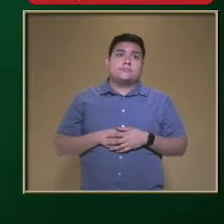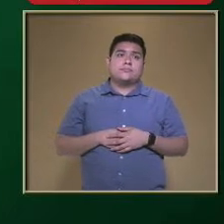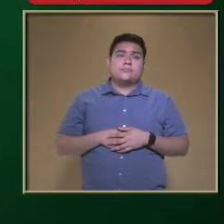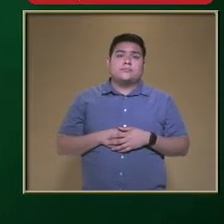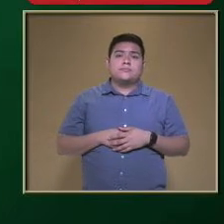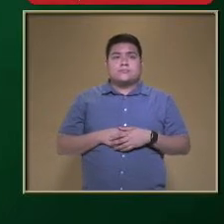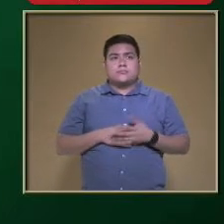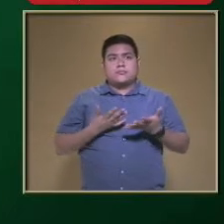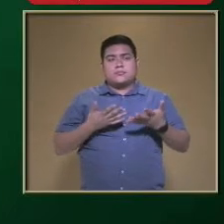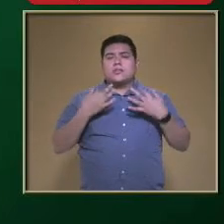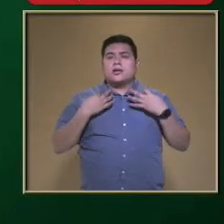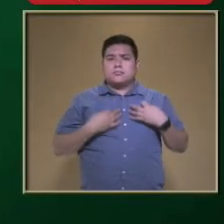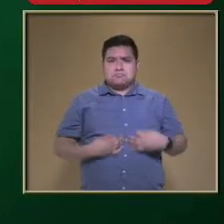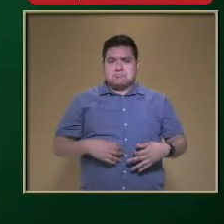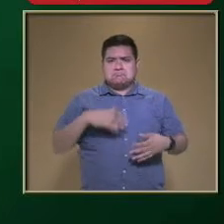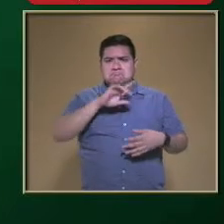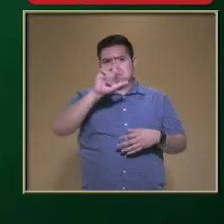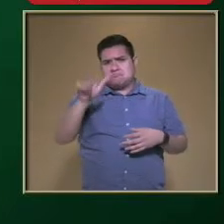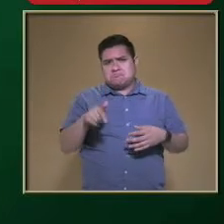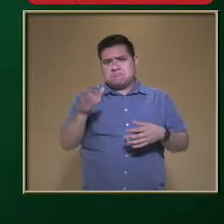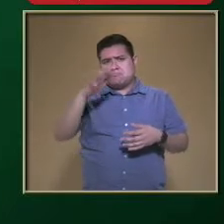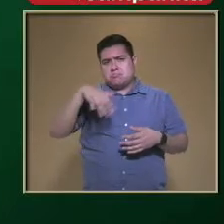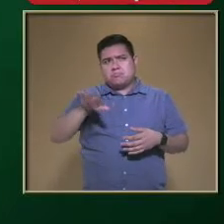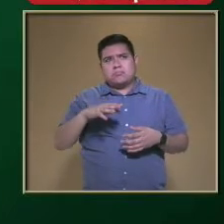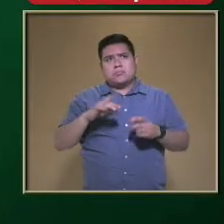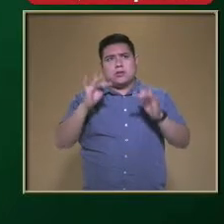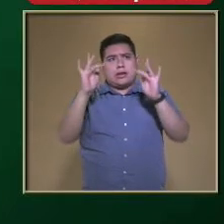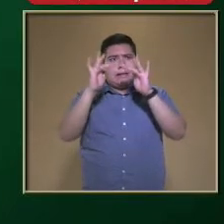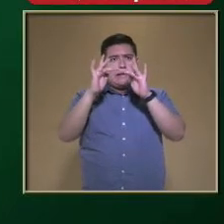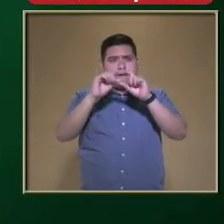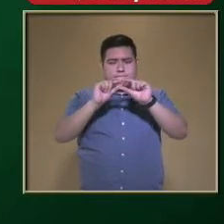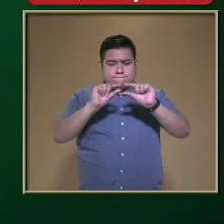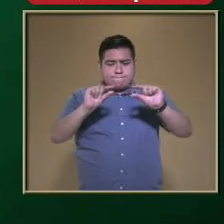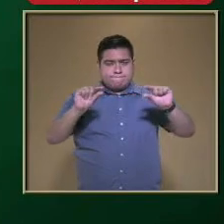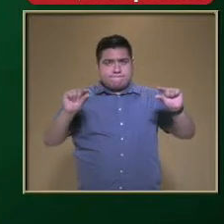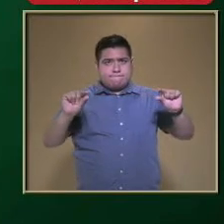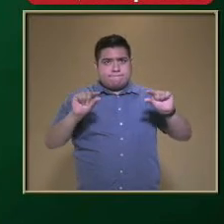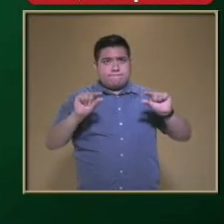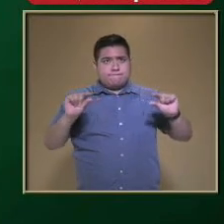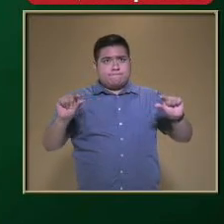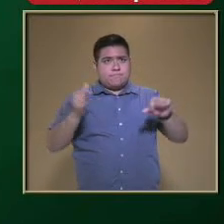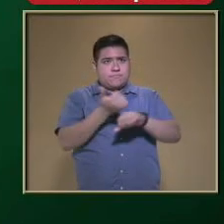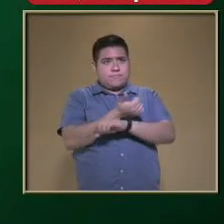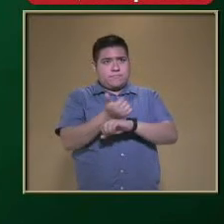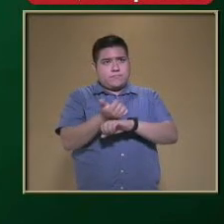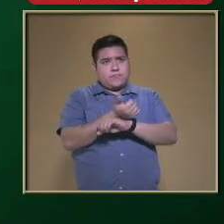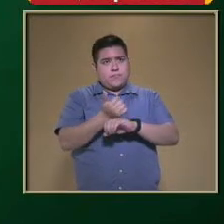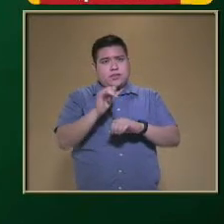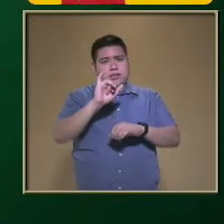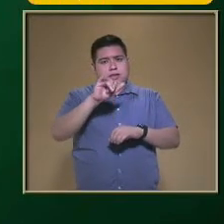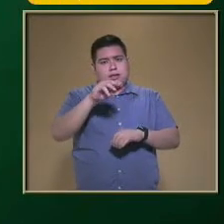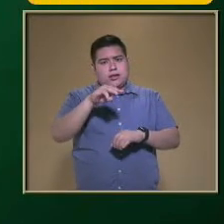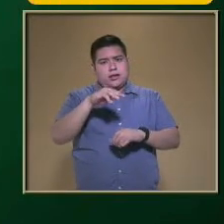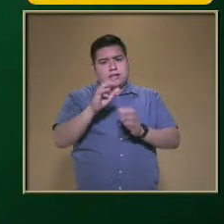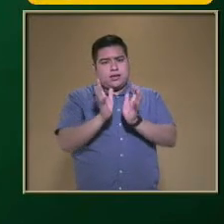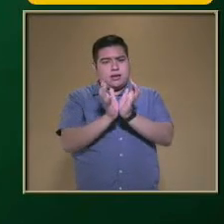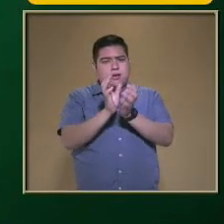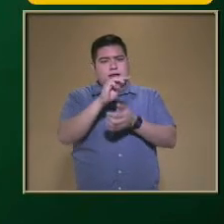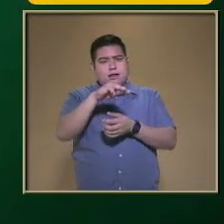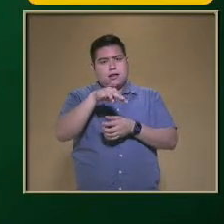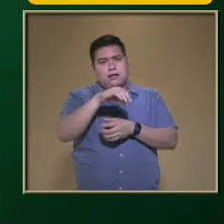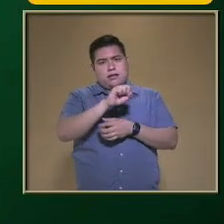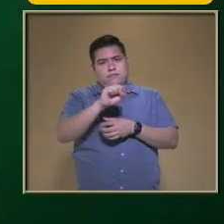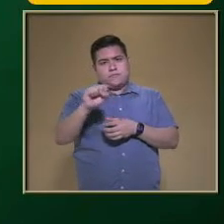consultarla Con más calma Está escrita Aquí está la liga En la parte de abajo Es una página Del IMSS Y ahí está La liga completa